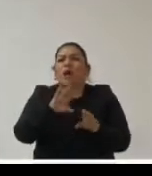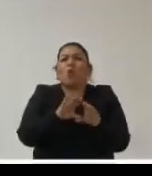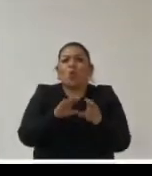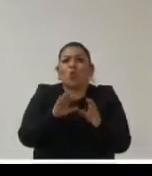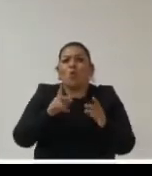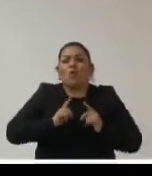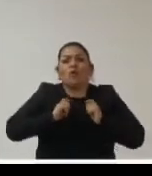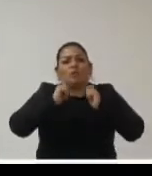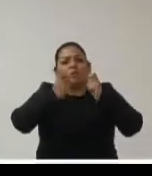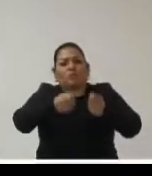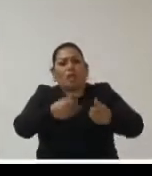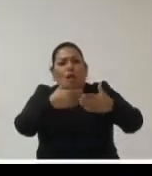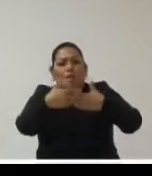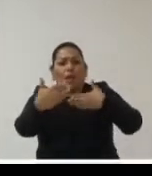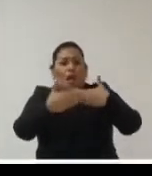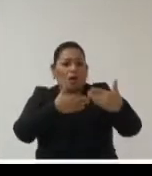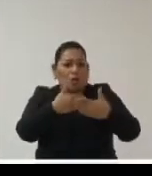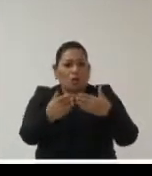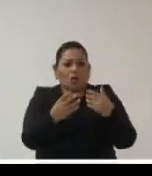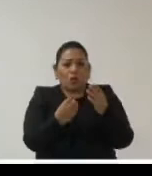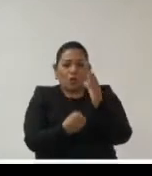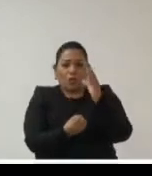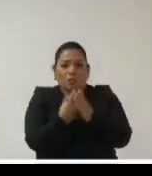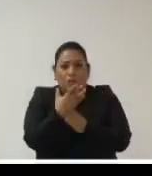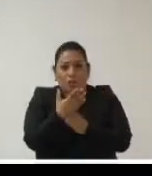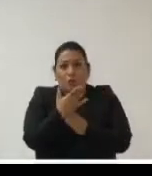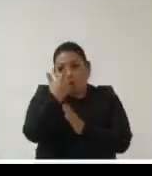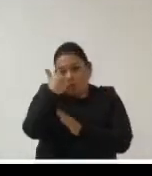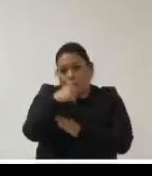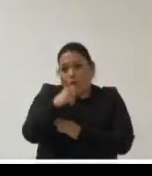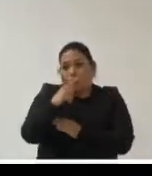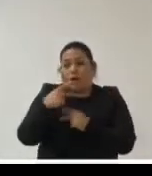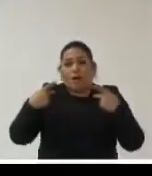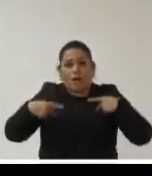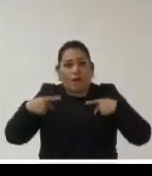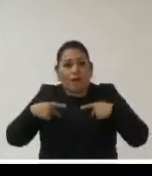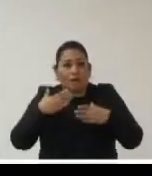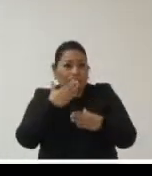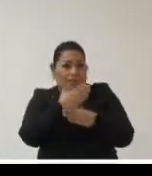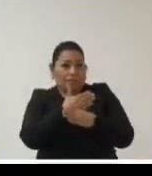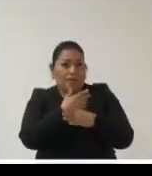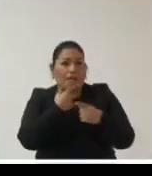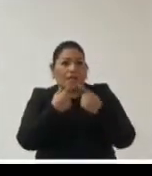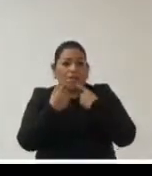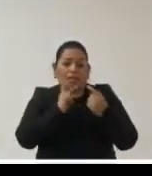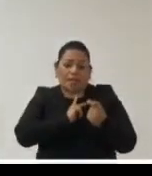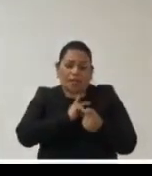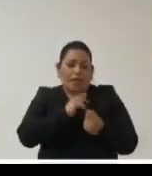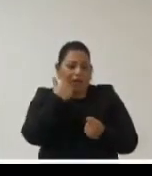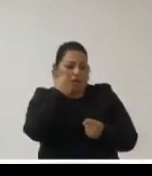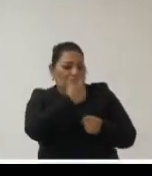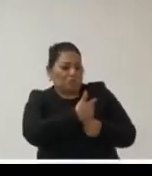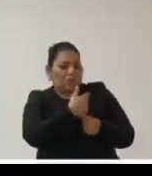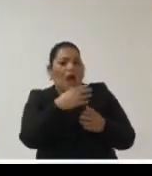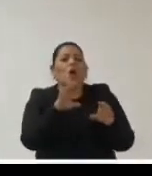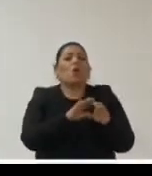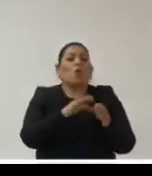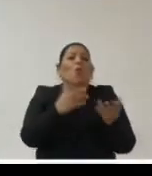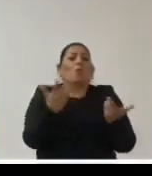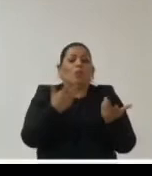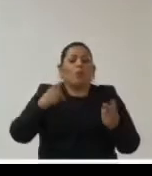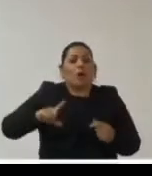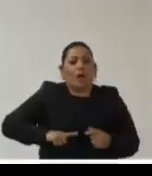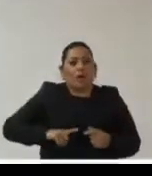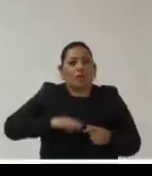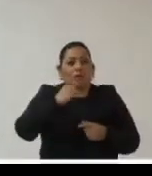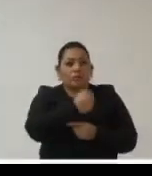a propósito de la ley modelo de la OEA la ley modelo 2.0 que creo que también viene a refrescar nuestros propios debates hay que mirar cómo esto conversa además con la